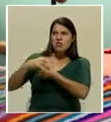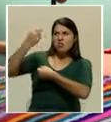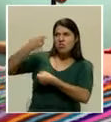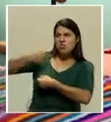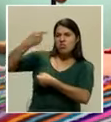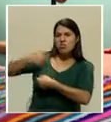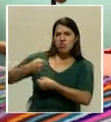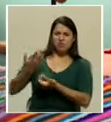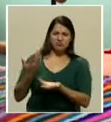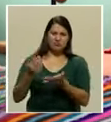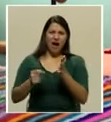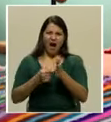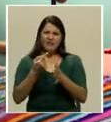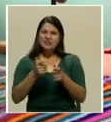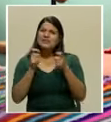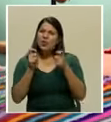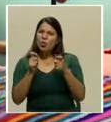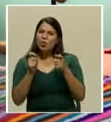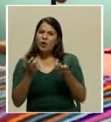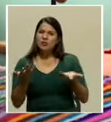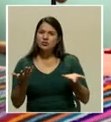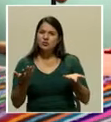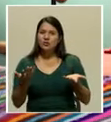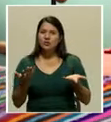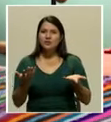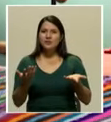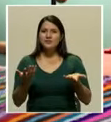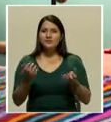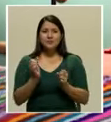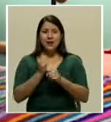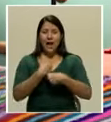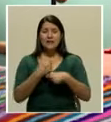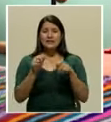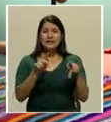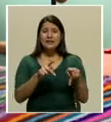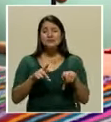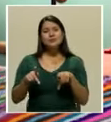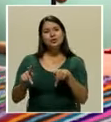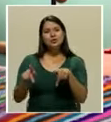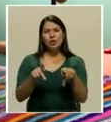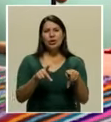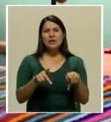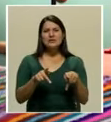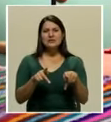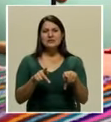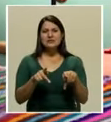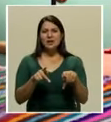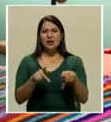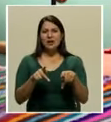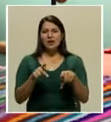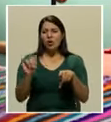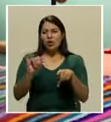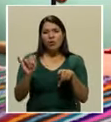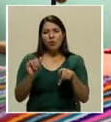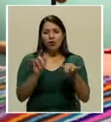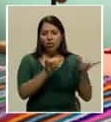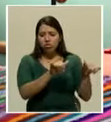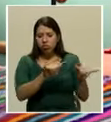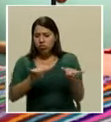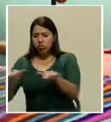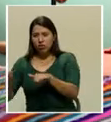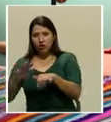O sea, la educación generalmente lleva a la gente a entrar en un molde, a pensar